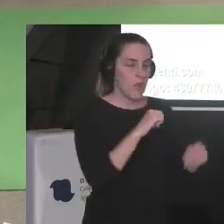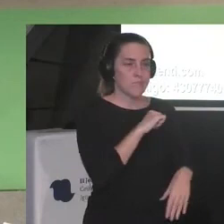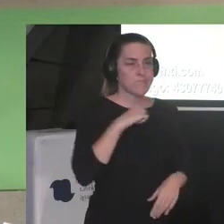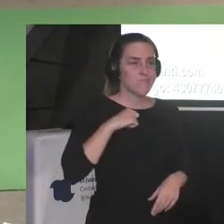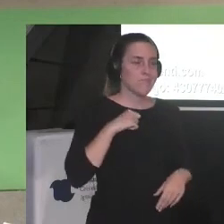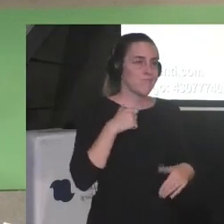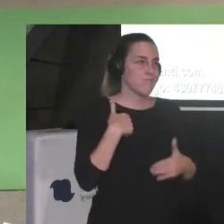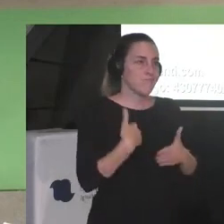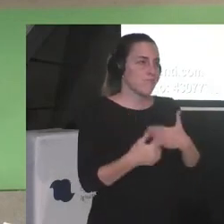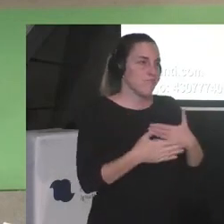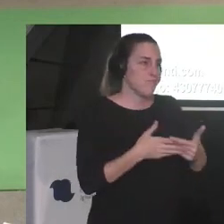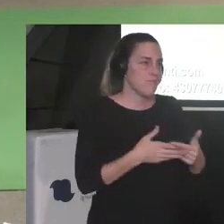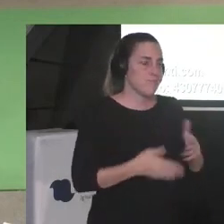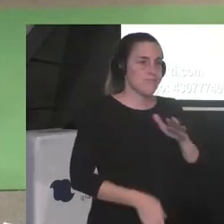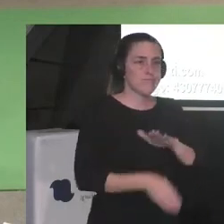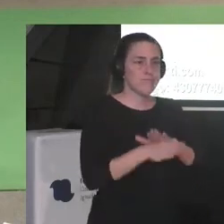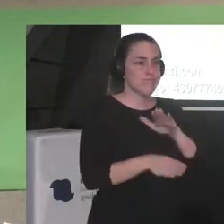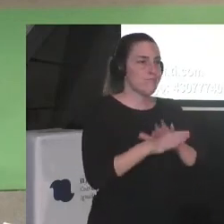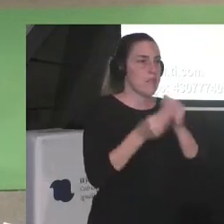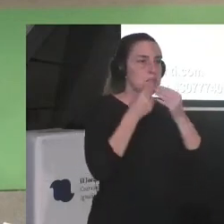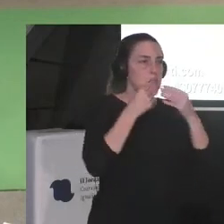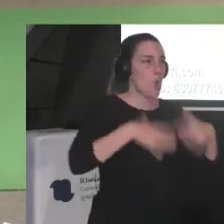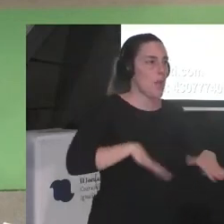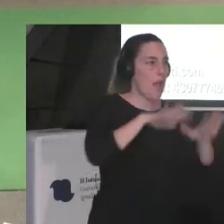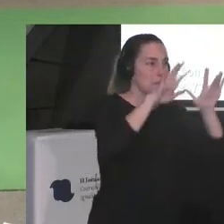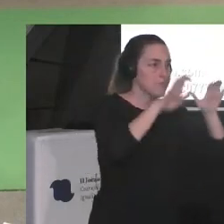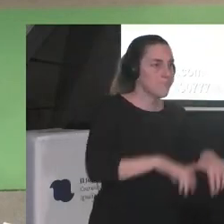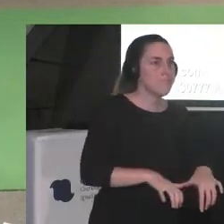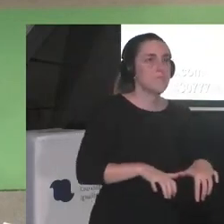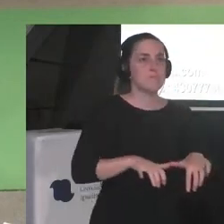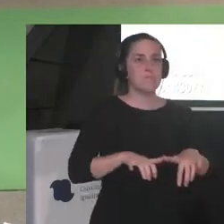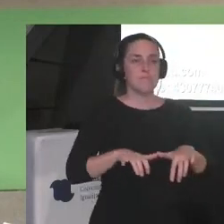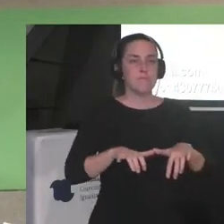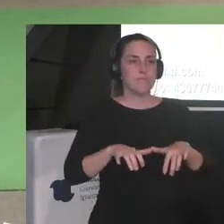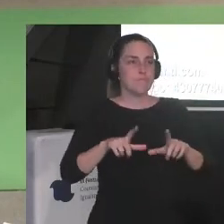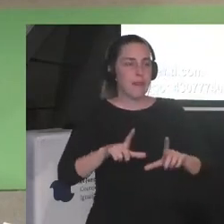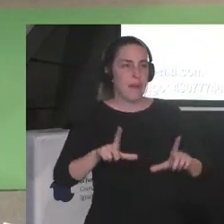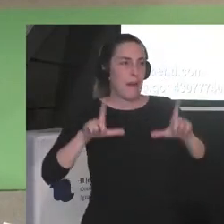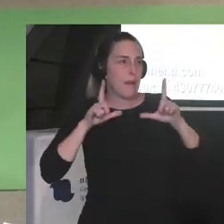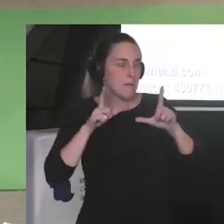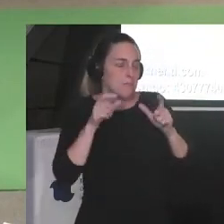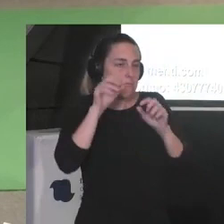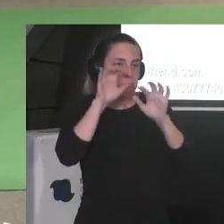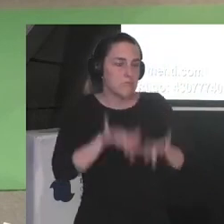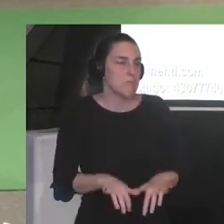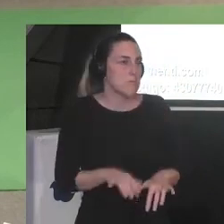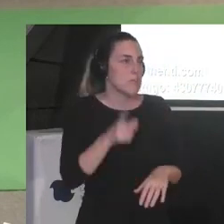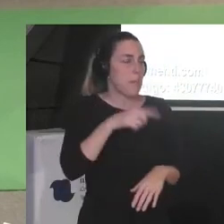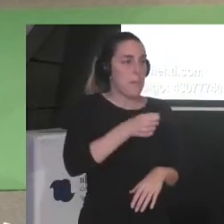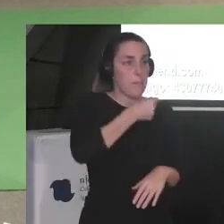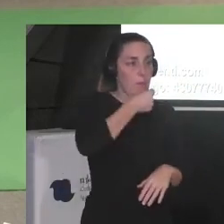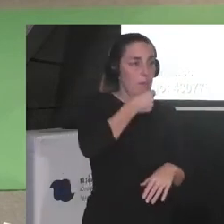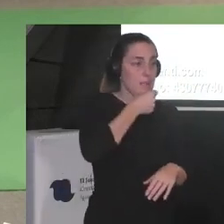historias relatos podcast y pues estafar gente ¿no? no queda otra